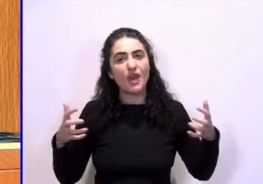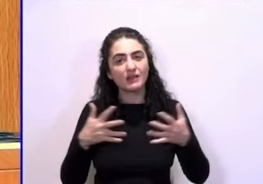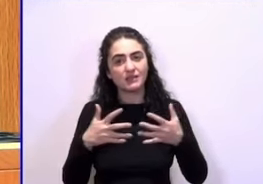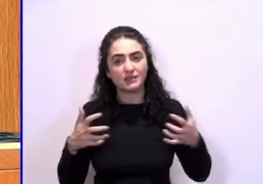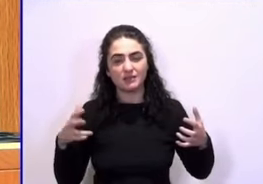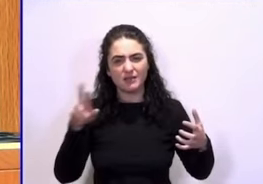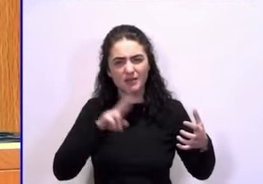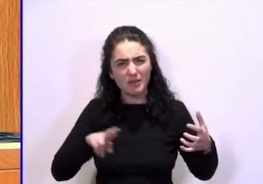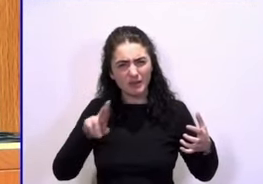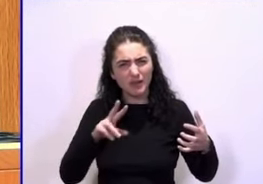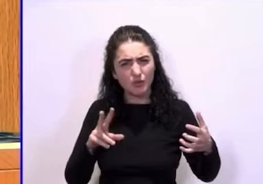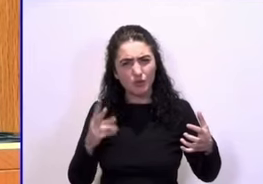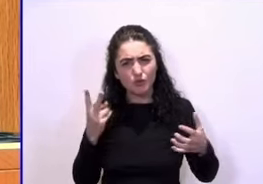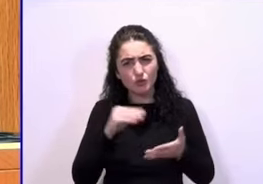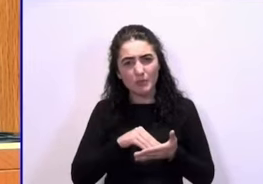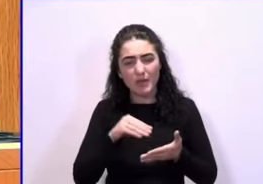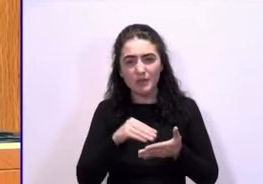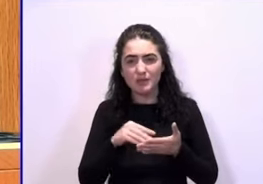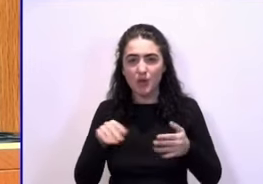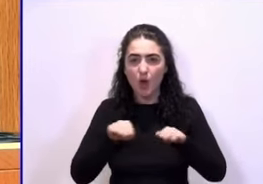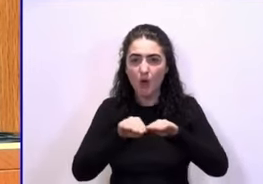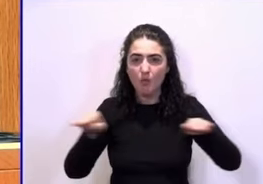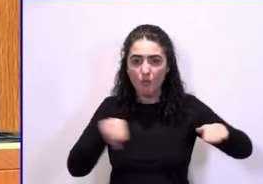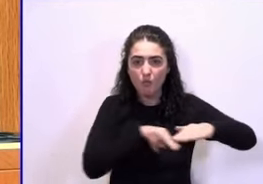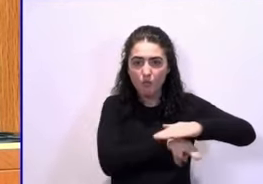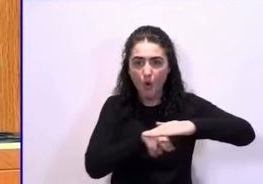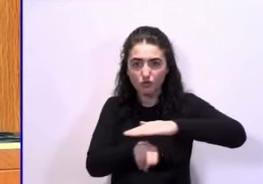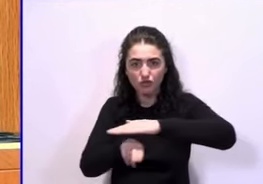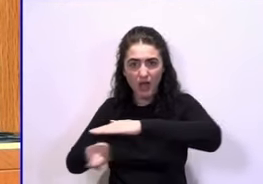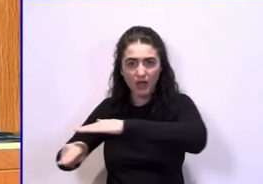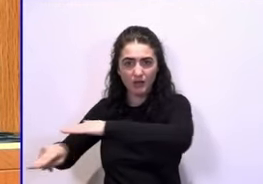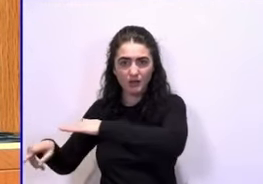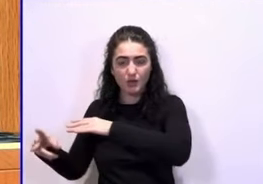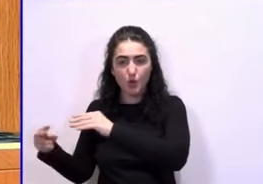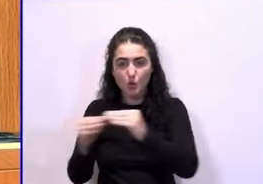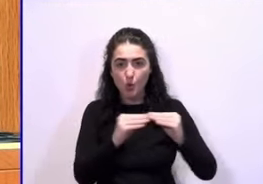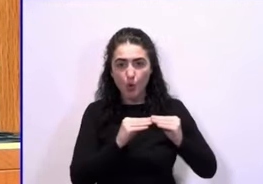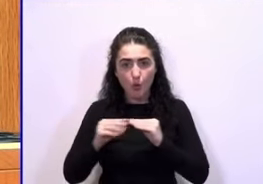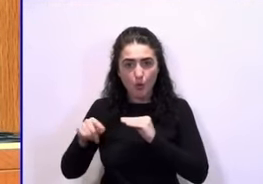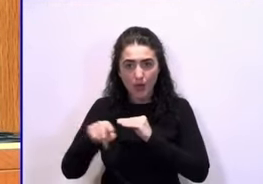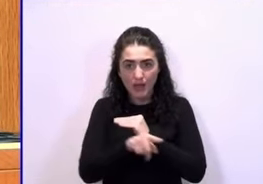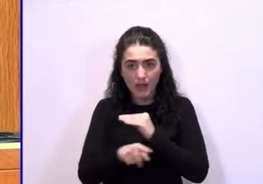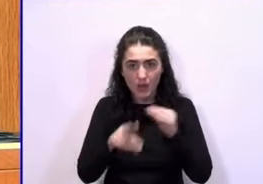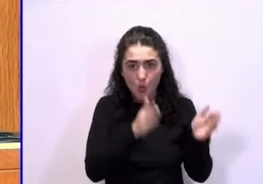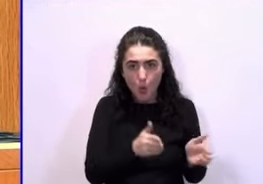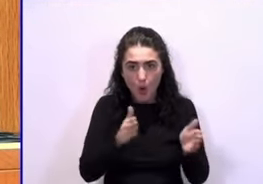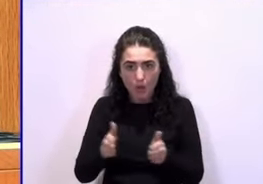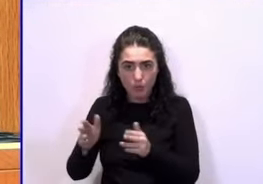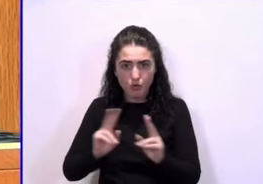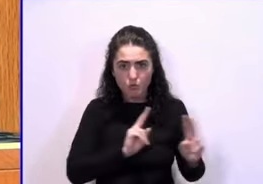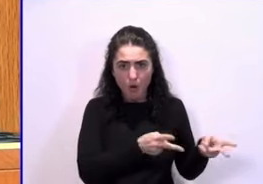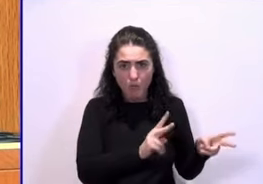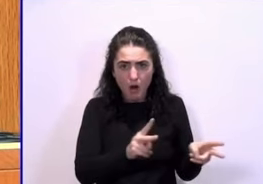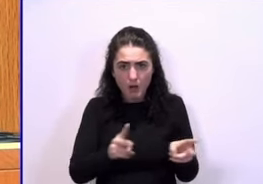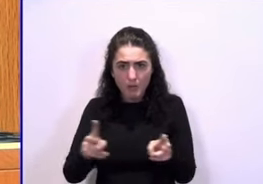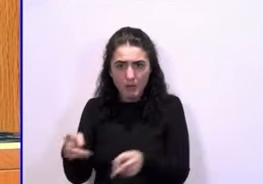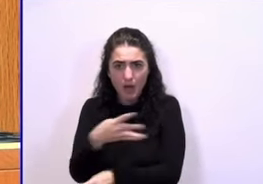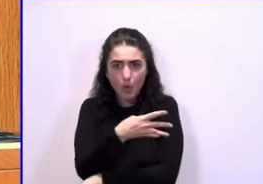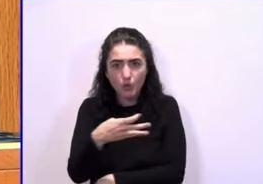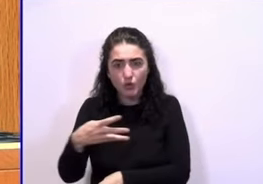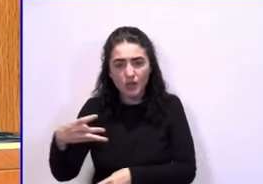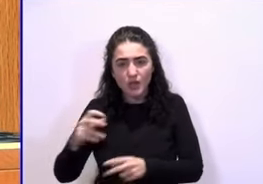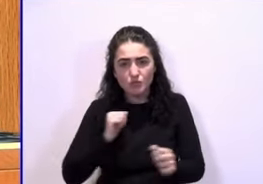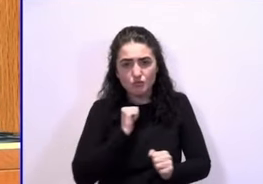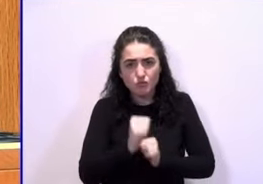a una fosa común donde están los cuerpos de más de 400 asesinados